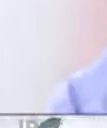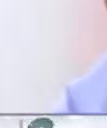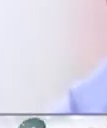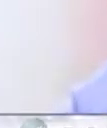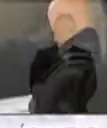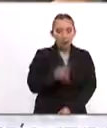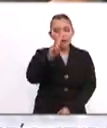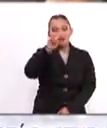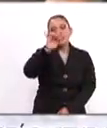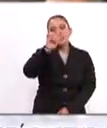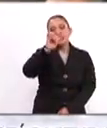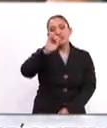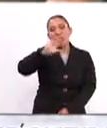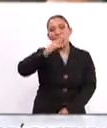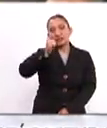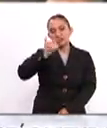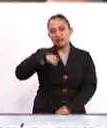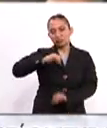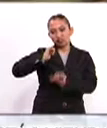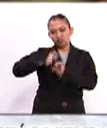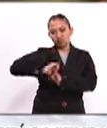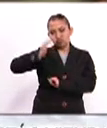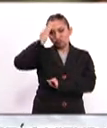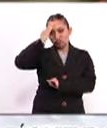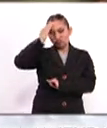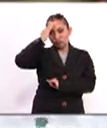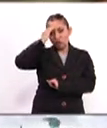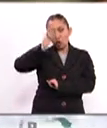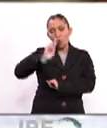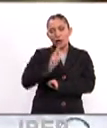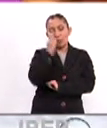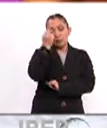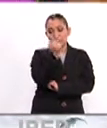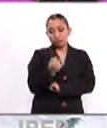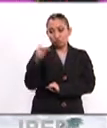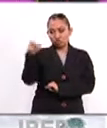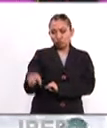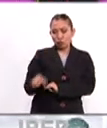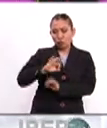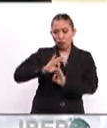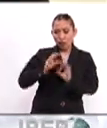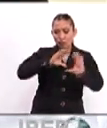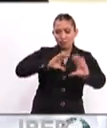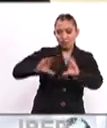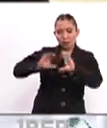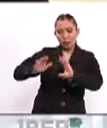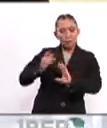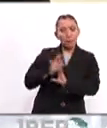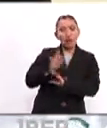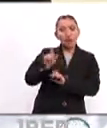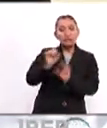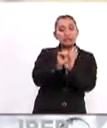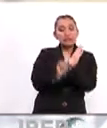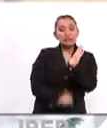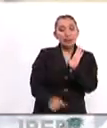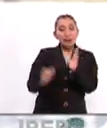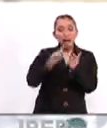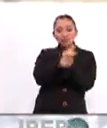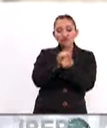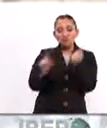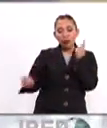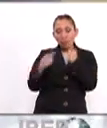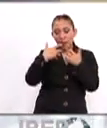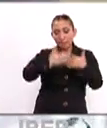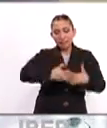Vicente Hacha es rector de Mondragón Universitatéa, destacada por su modelo formativo caracterizado por un sistema de relaciones